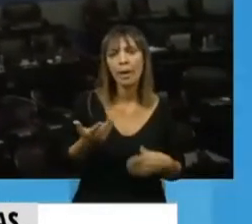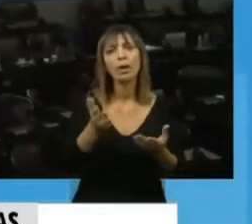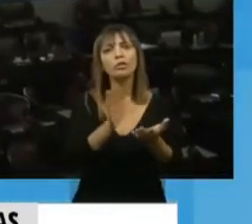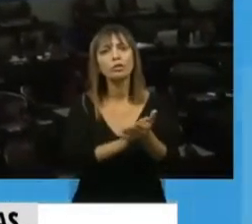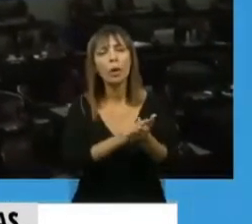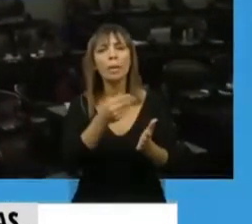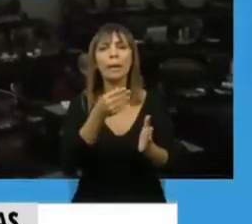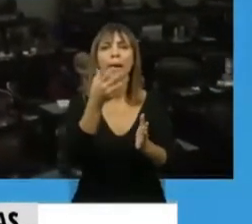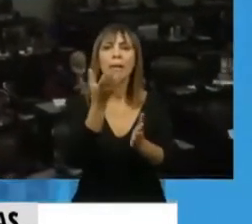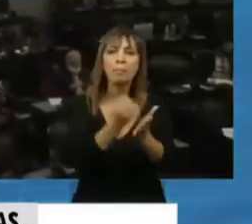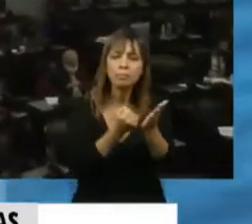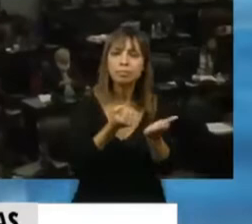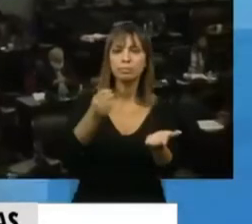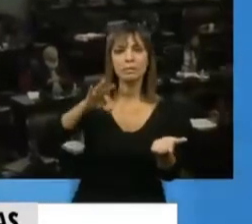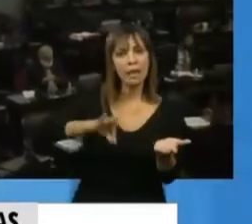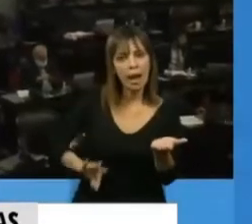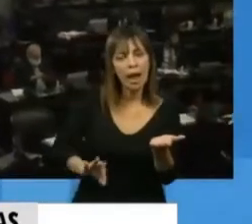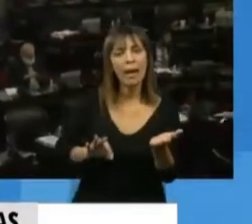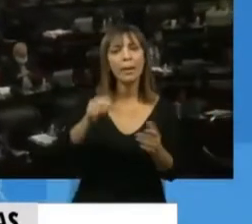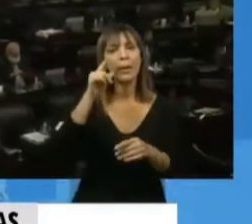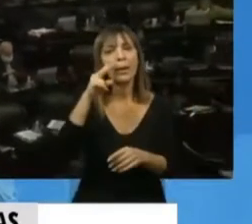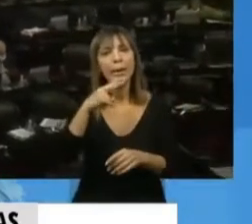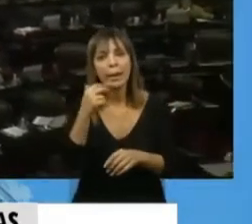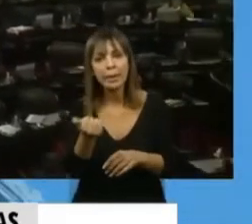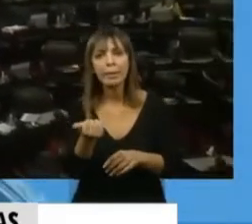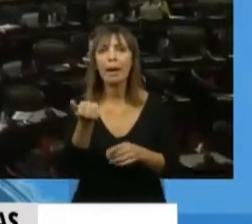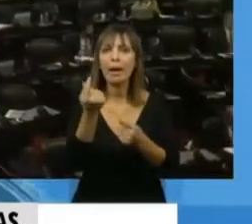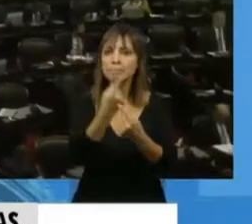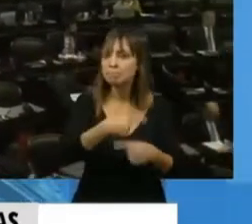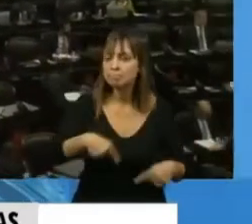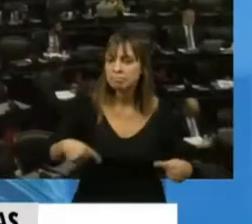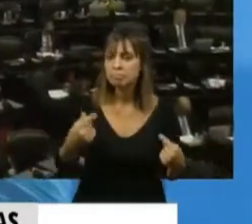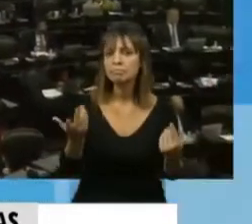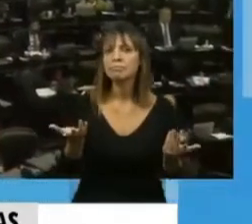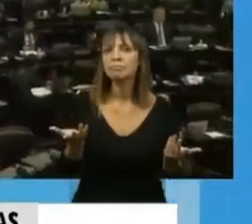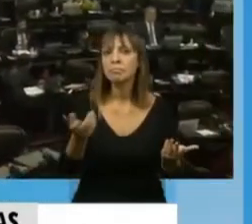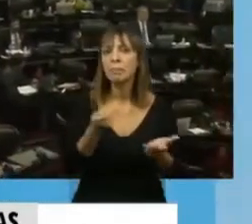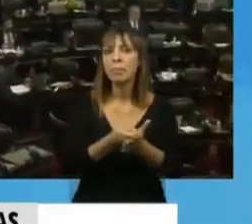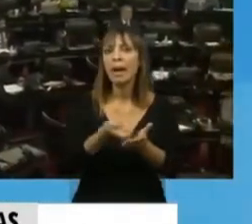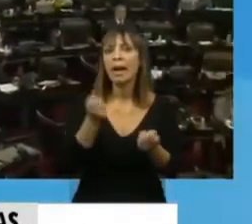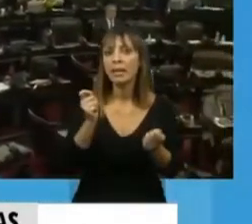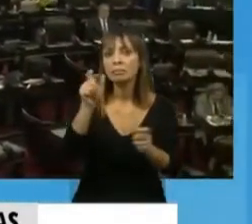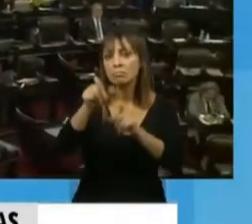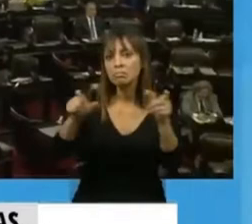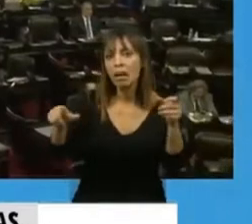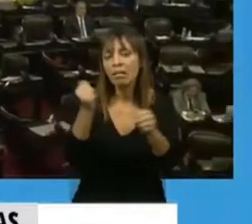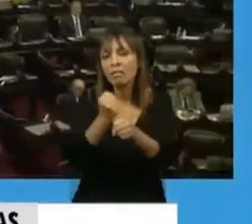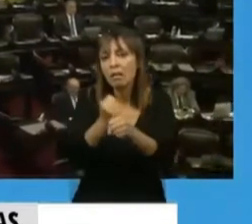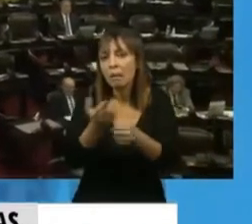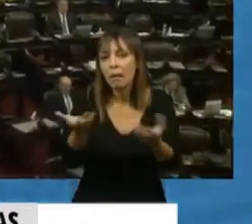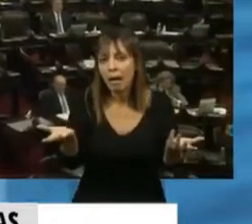salario, en el IVA, en impuestos que pagan los que menos tienen, y no se quiere abordar